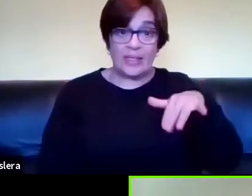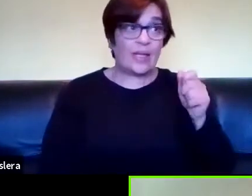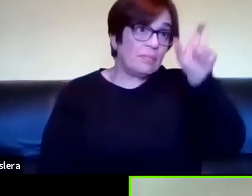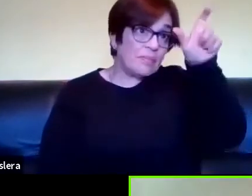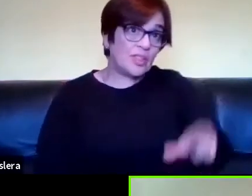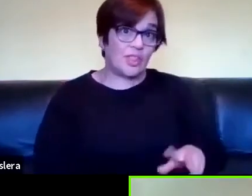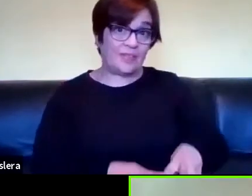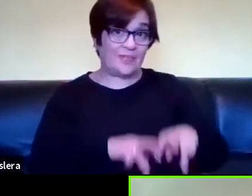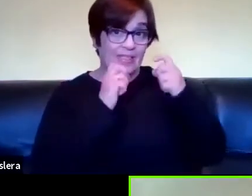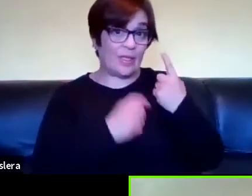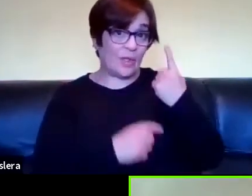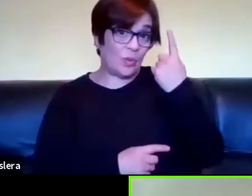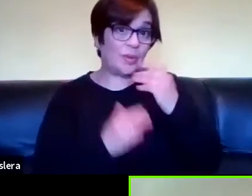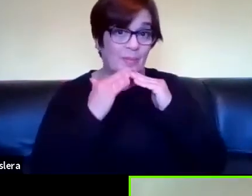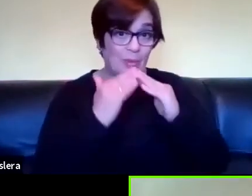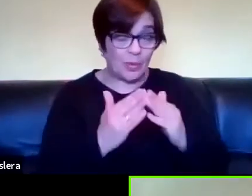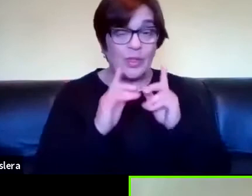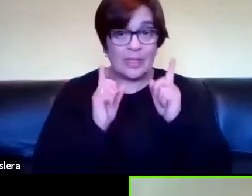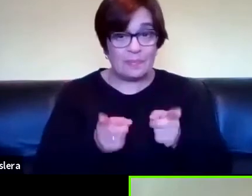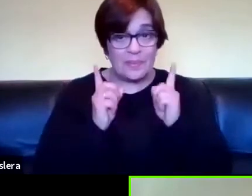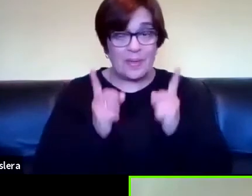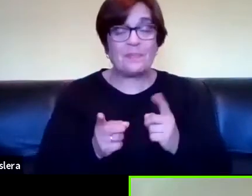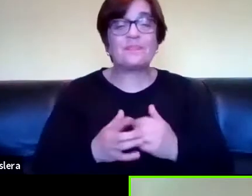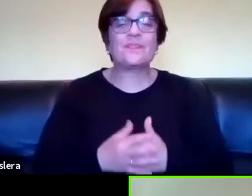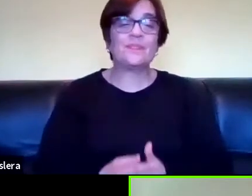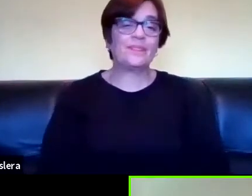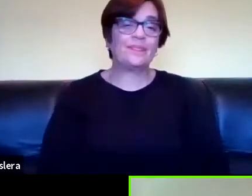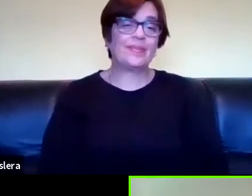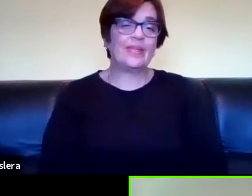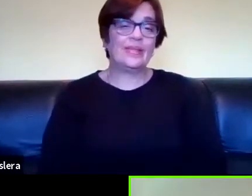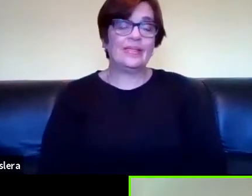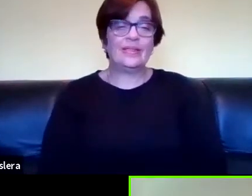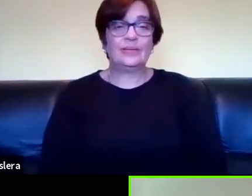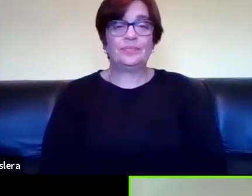Mariana que también preguntó también de las investigadoras de este proyecto